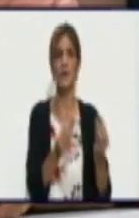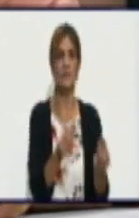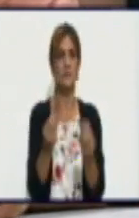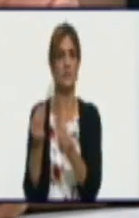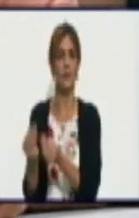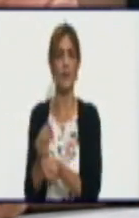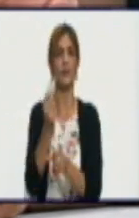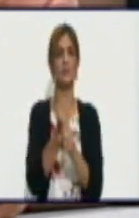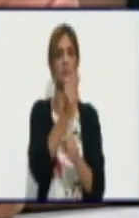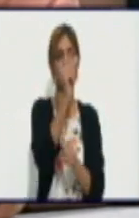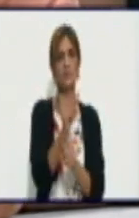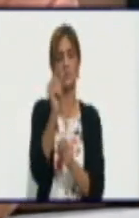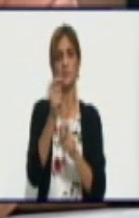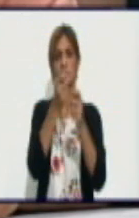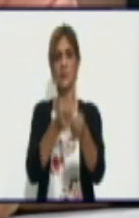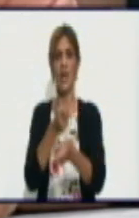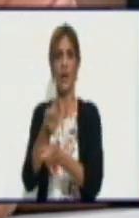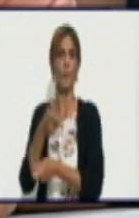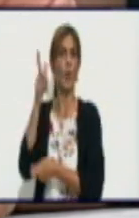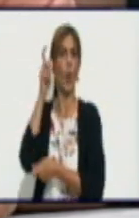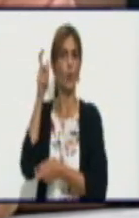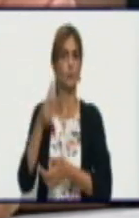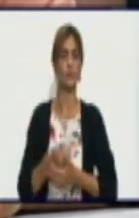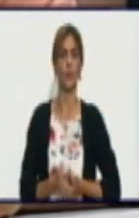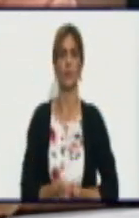Hay otra medida, el impuesto.